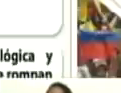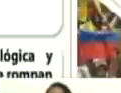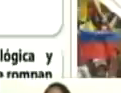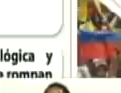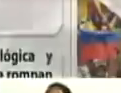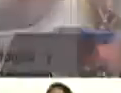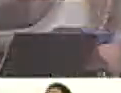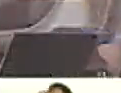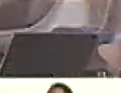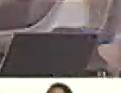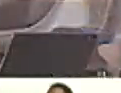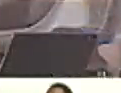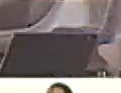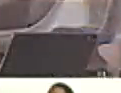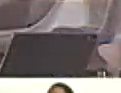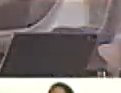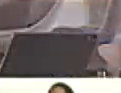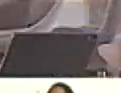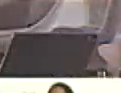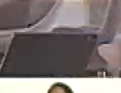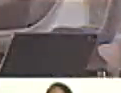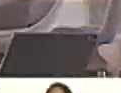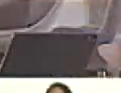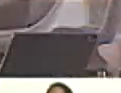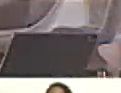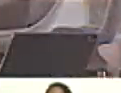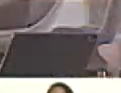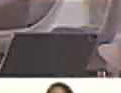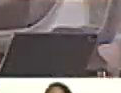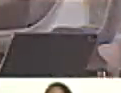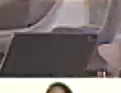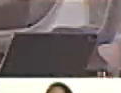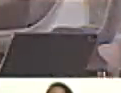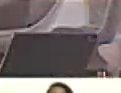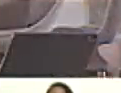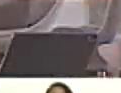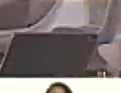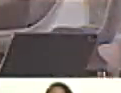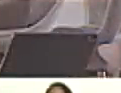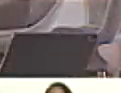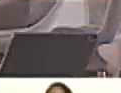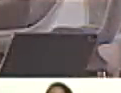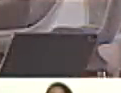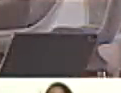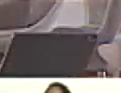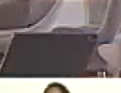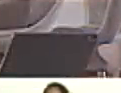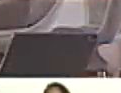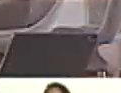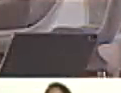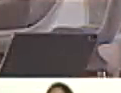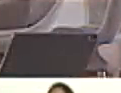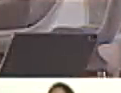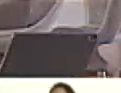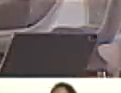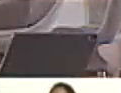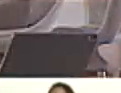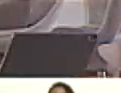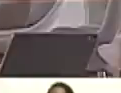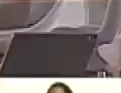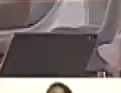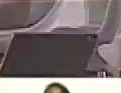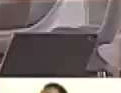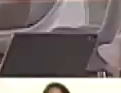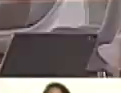2023 que van a regir el gobierno de las siete líneas de calle junto al